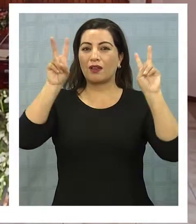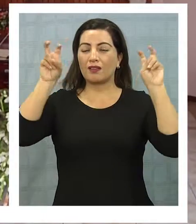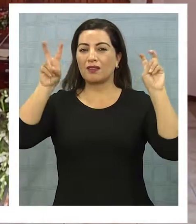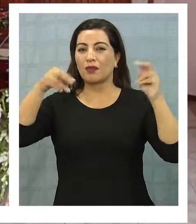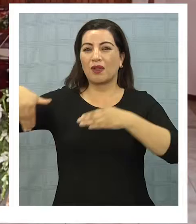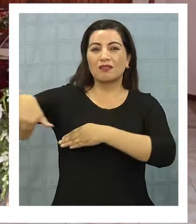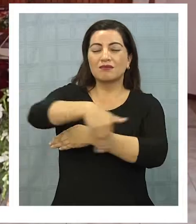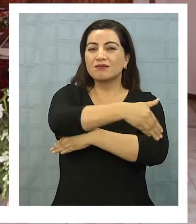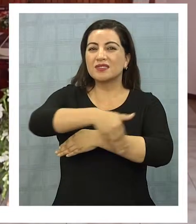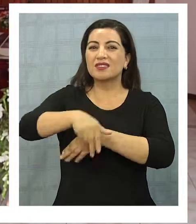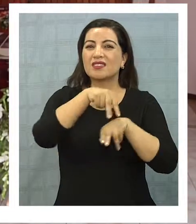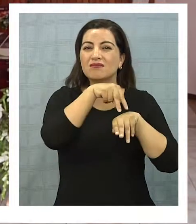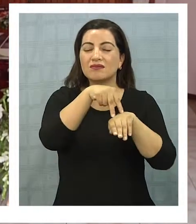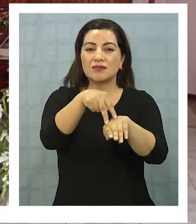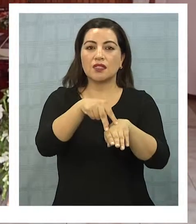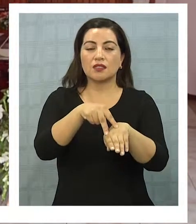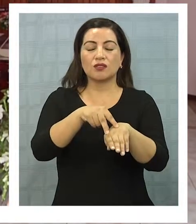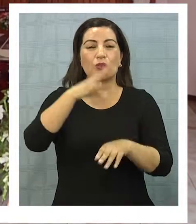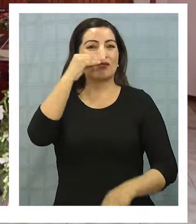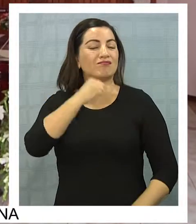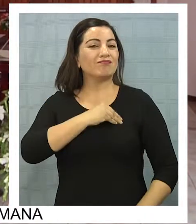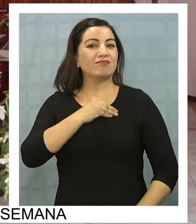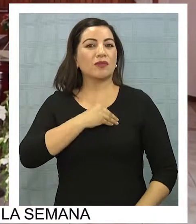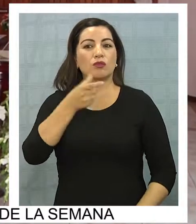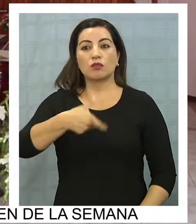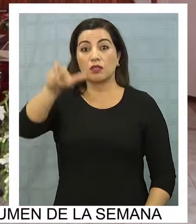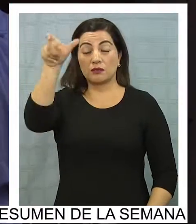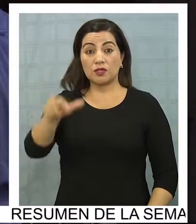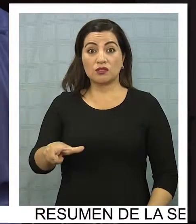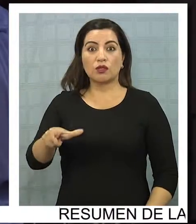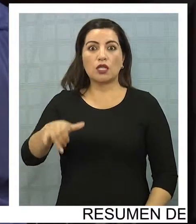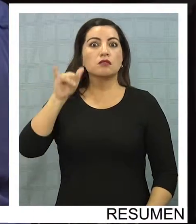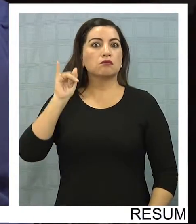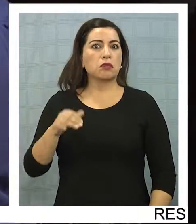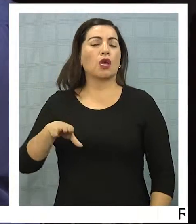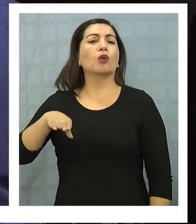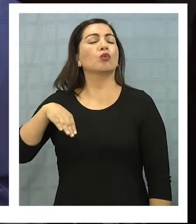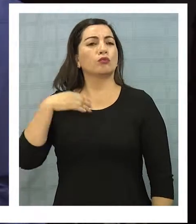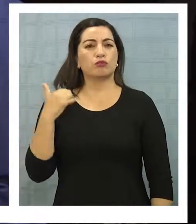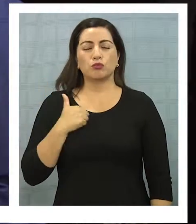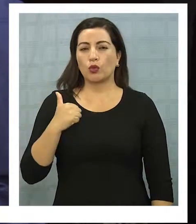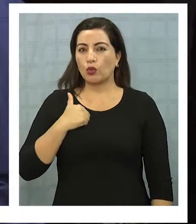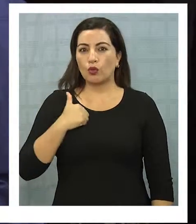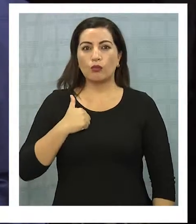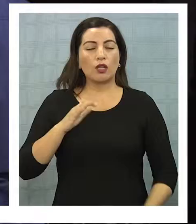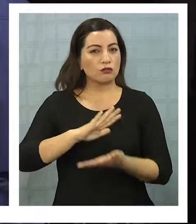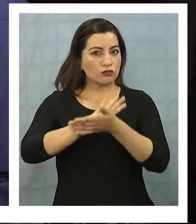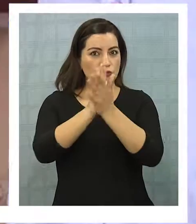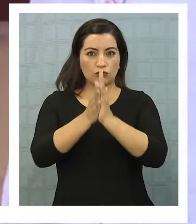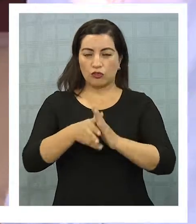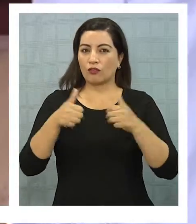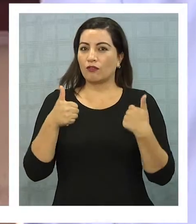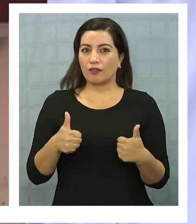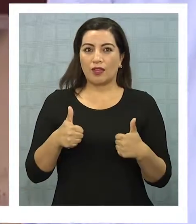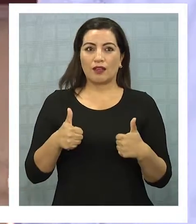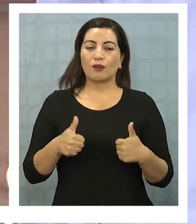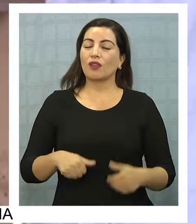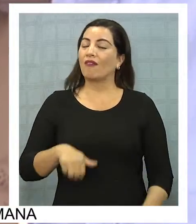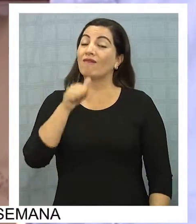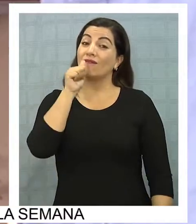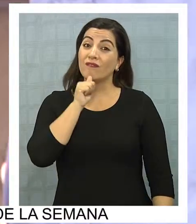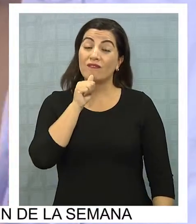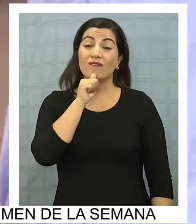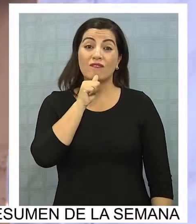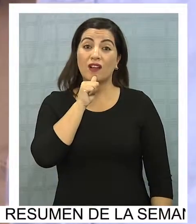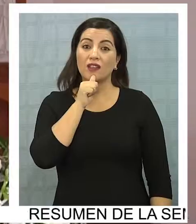se estrenó con una desgracia en Iquique y aunque la víctima cumplió con los requerimientos legales, estos no fueron suficientes para